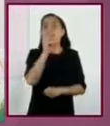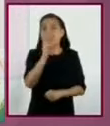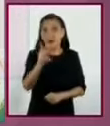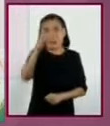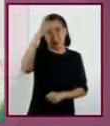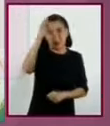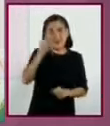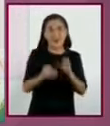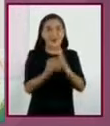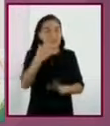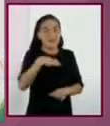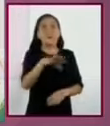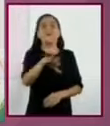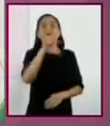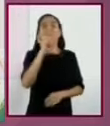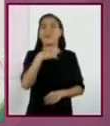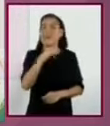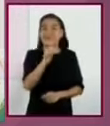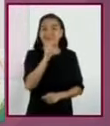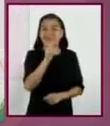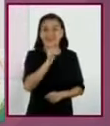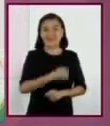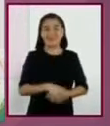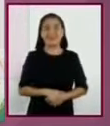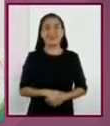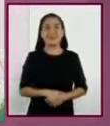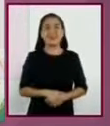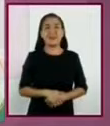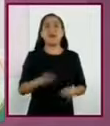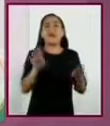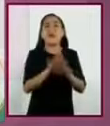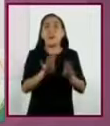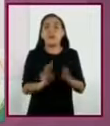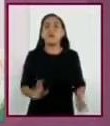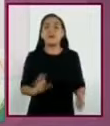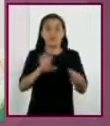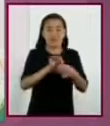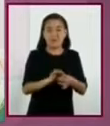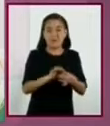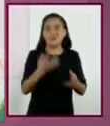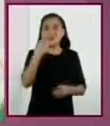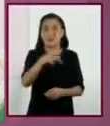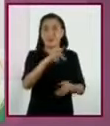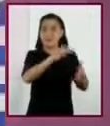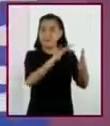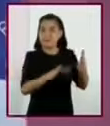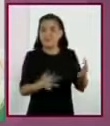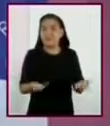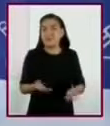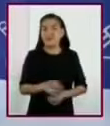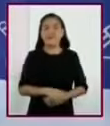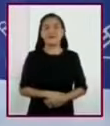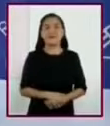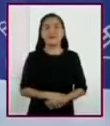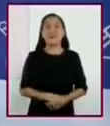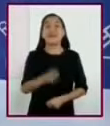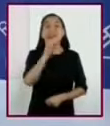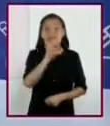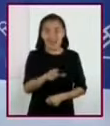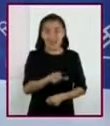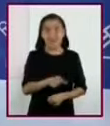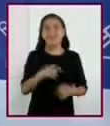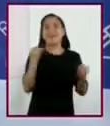conceptos nuevos adquirí? ¿Cómo se relacionan con el texto? También,